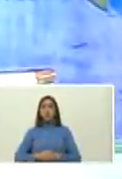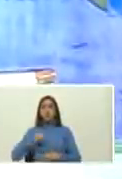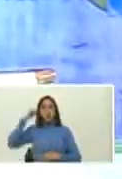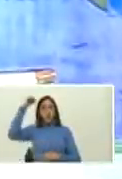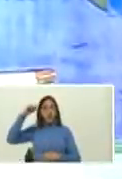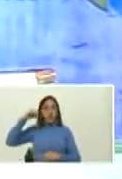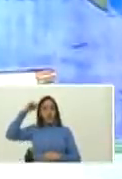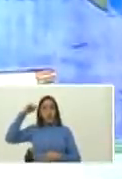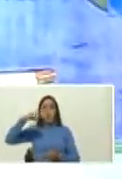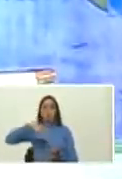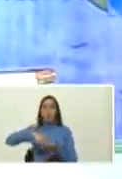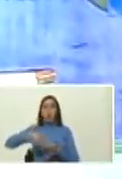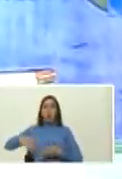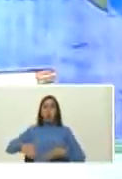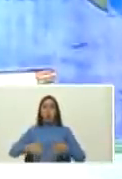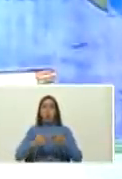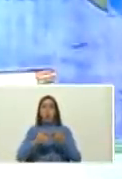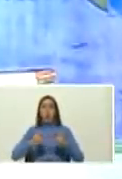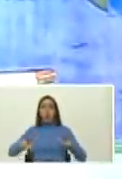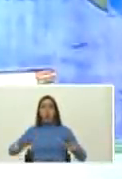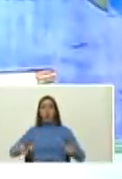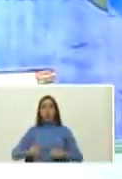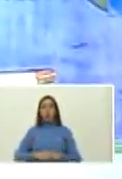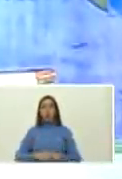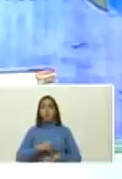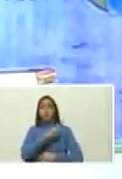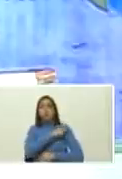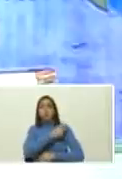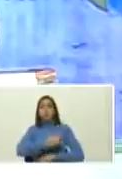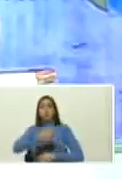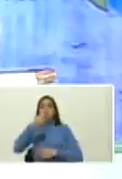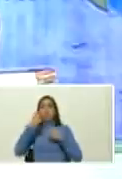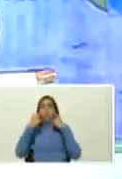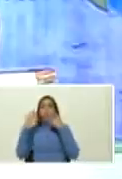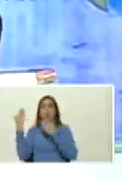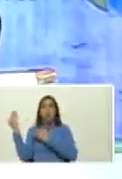Caminos de Libertad el general Luis Alberto La Mata